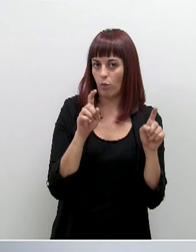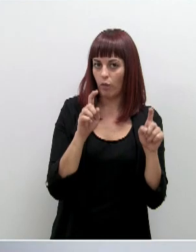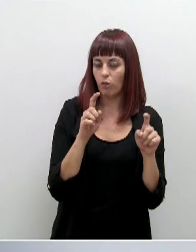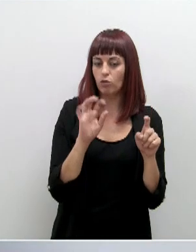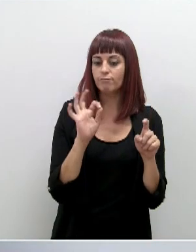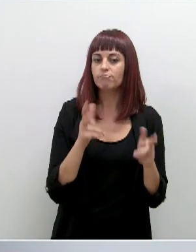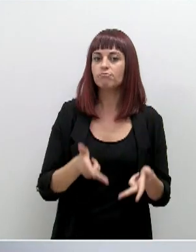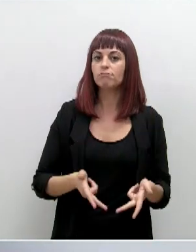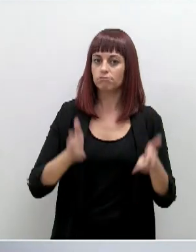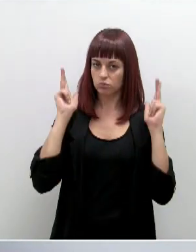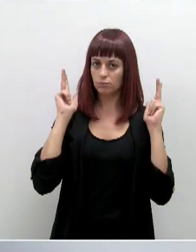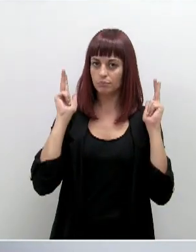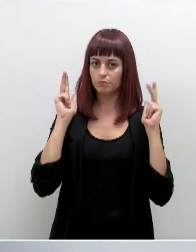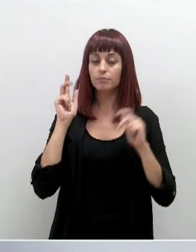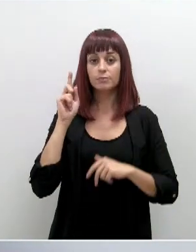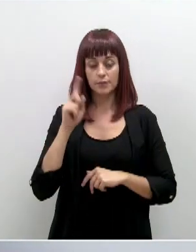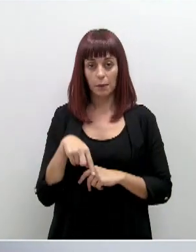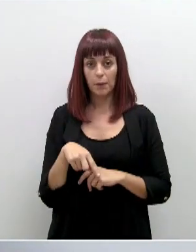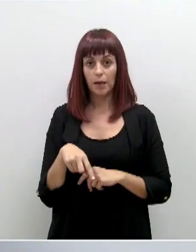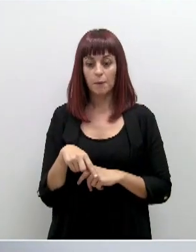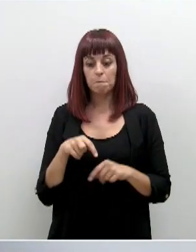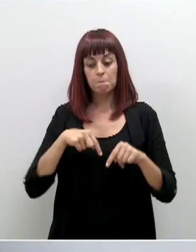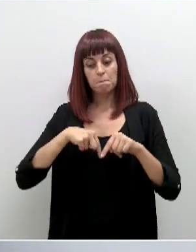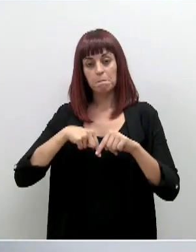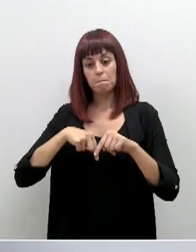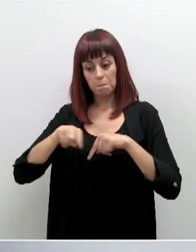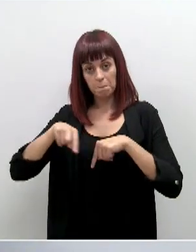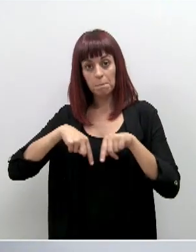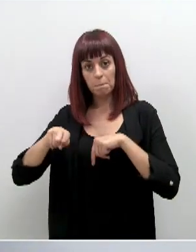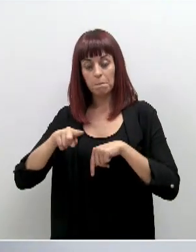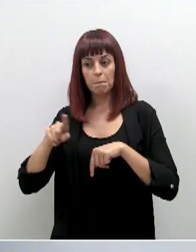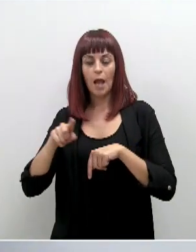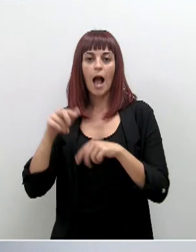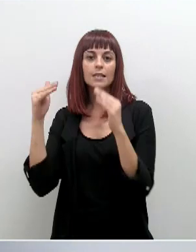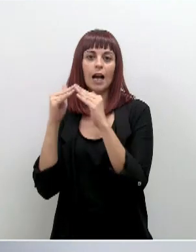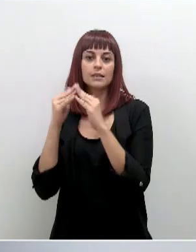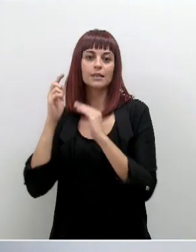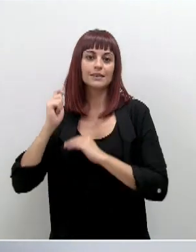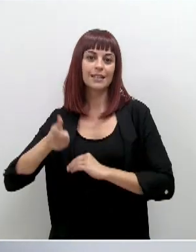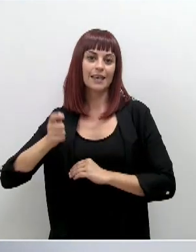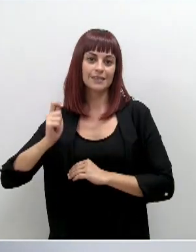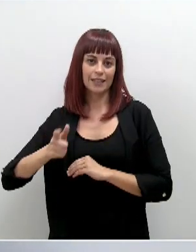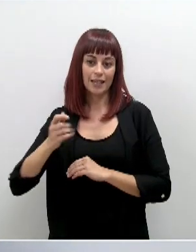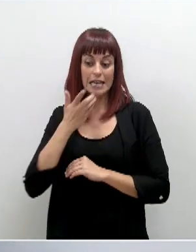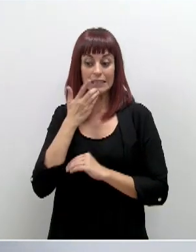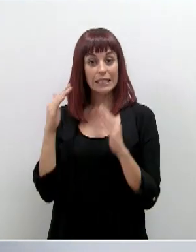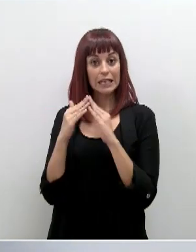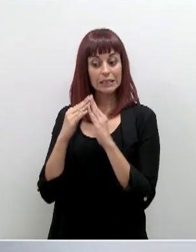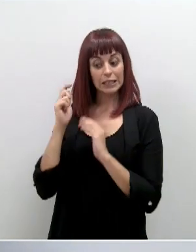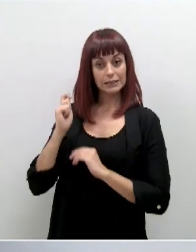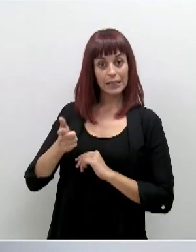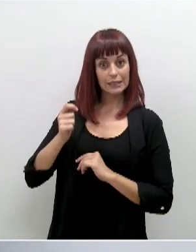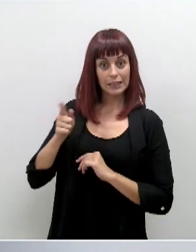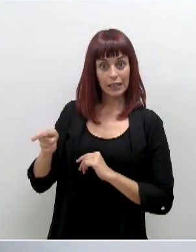o permite los desplazamientos a la residencia habitual. Si estos desplazamientos entran